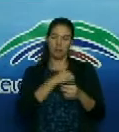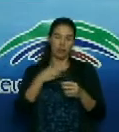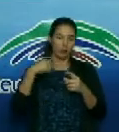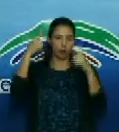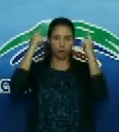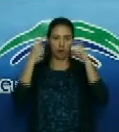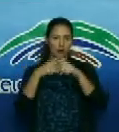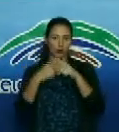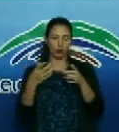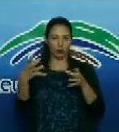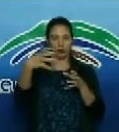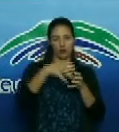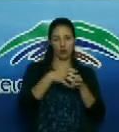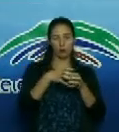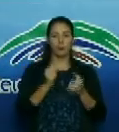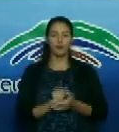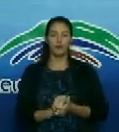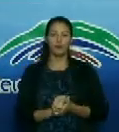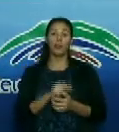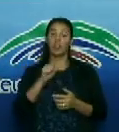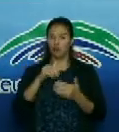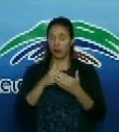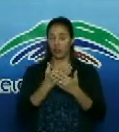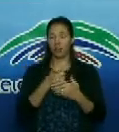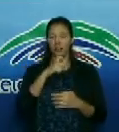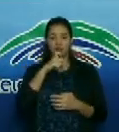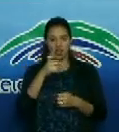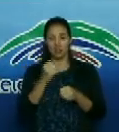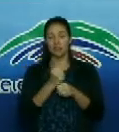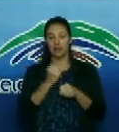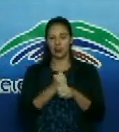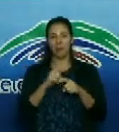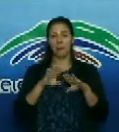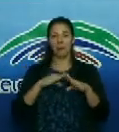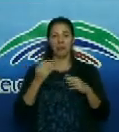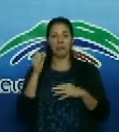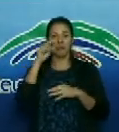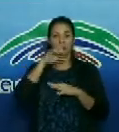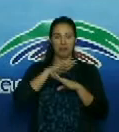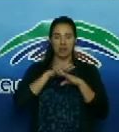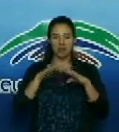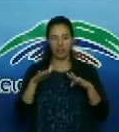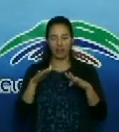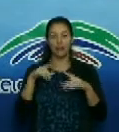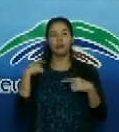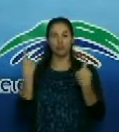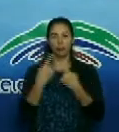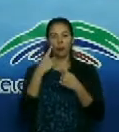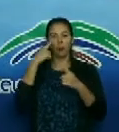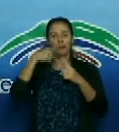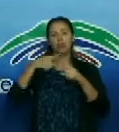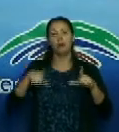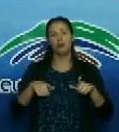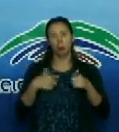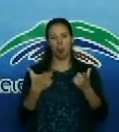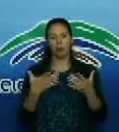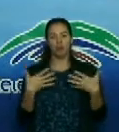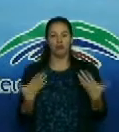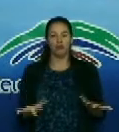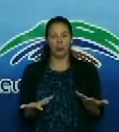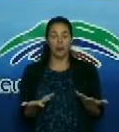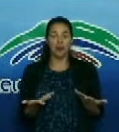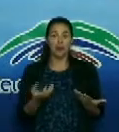fueron unos días intensos pero bueno al final creo que logramos el objetivo y puedo decir que